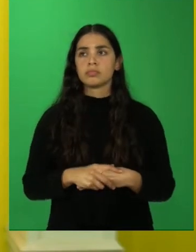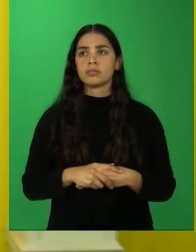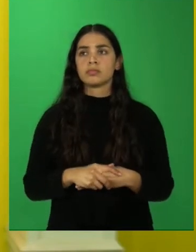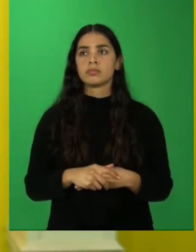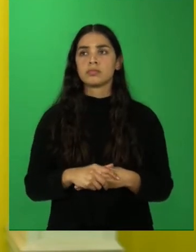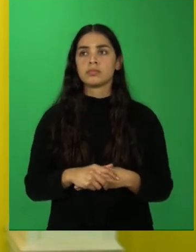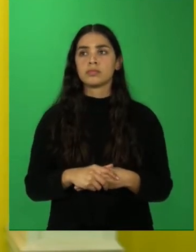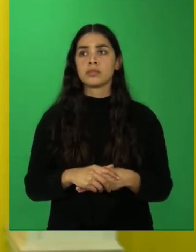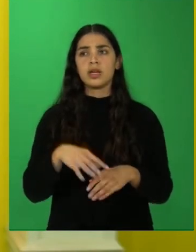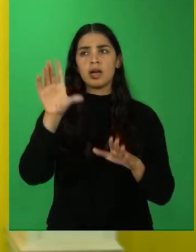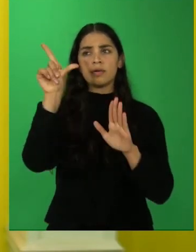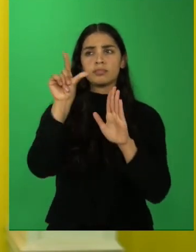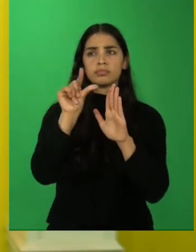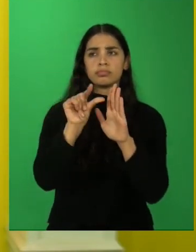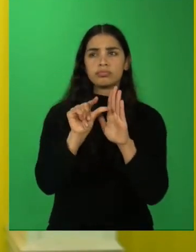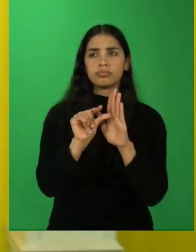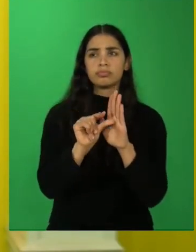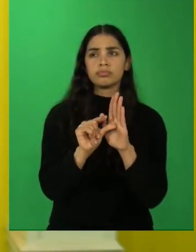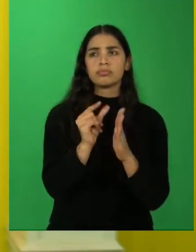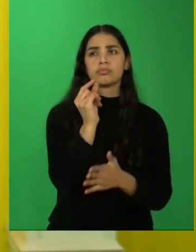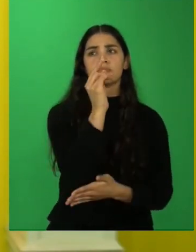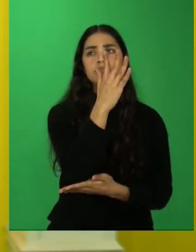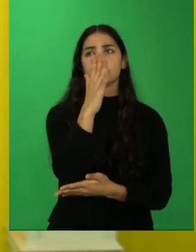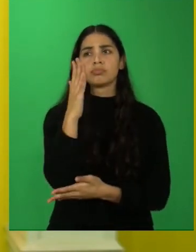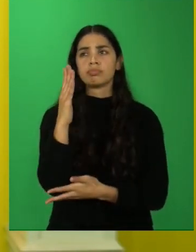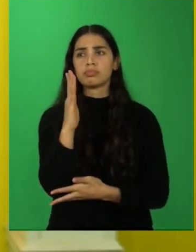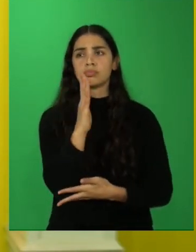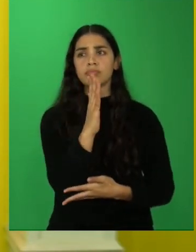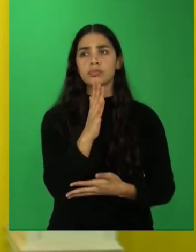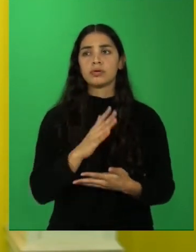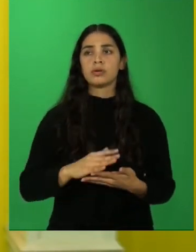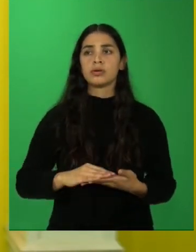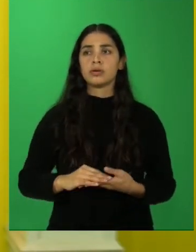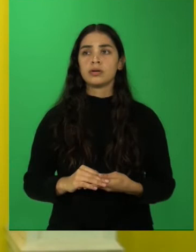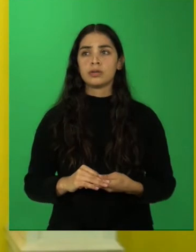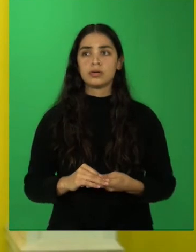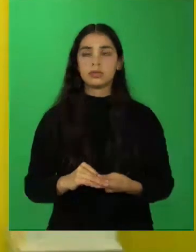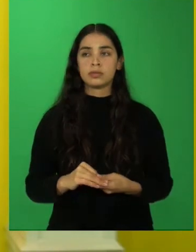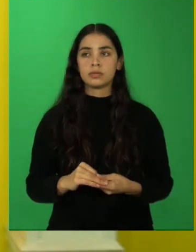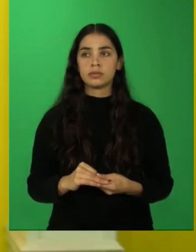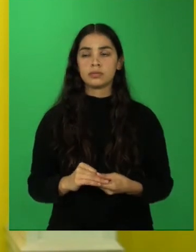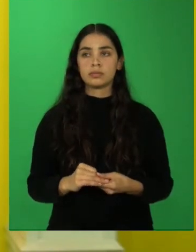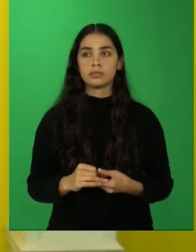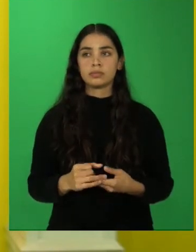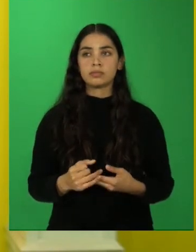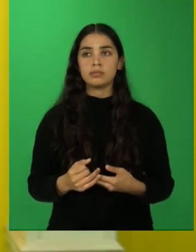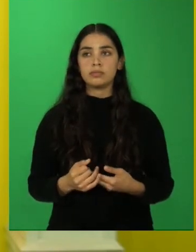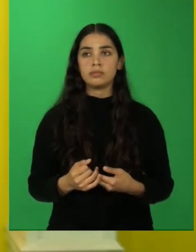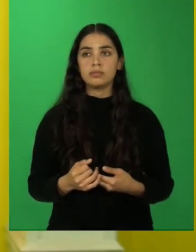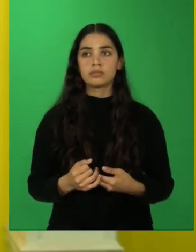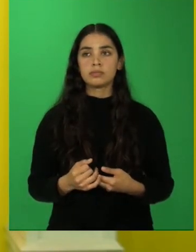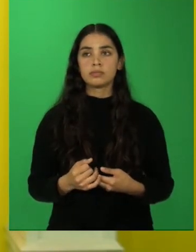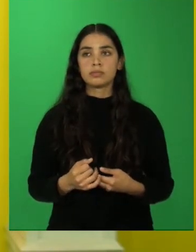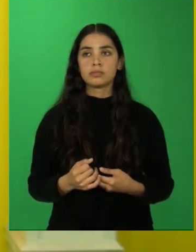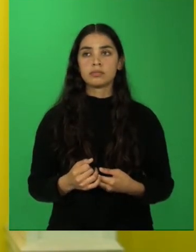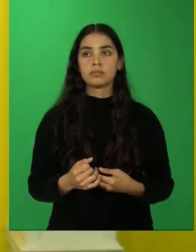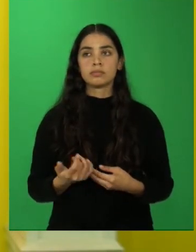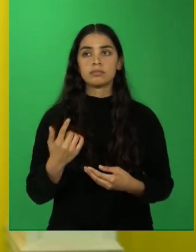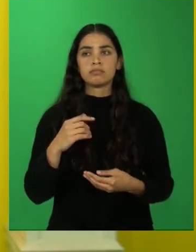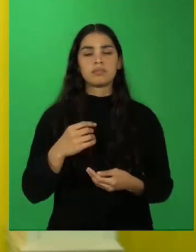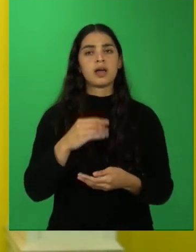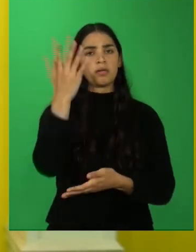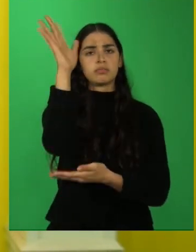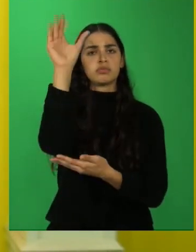su vegetación. Cada vez se va haciendo más pequeña y se va convirtiendo en pequeños arbustos